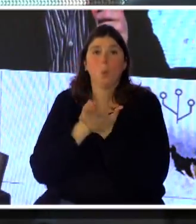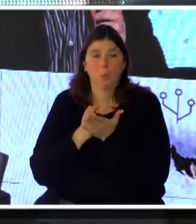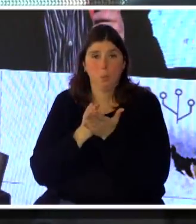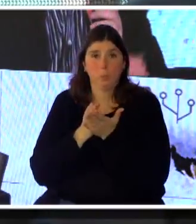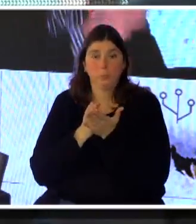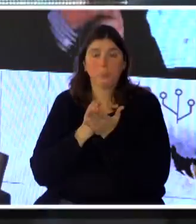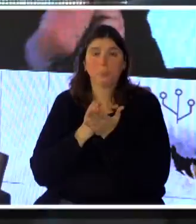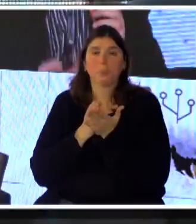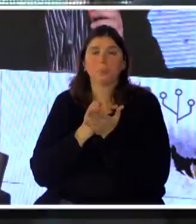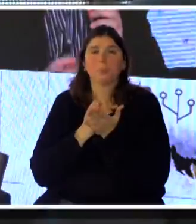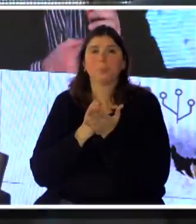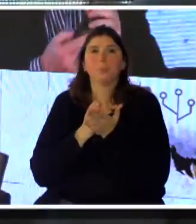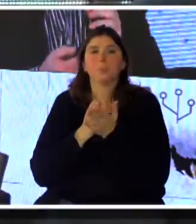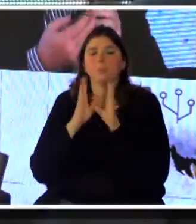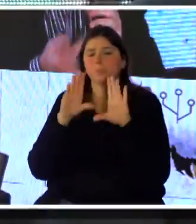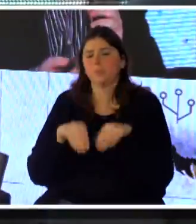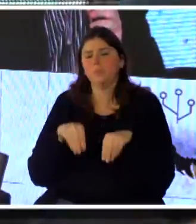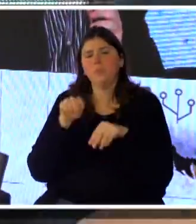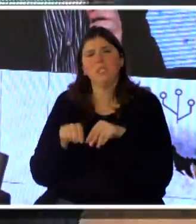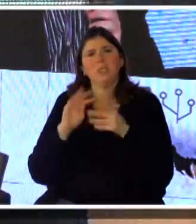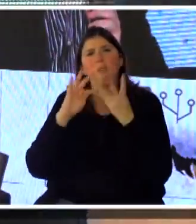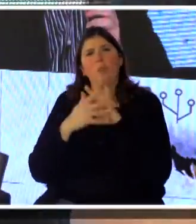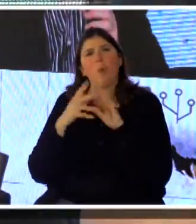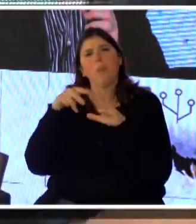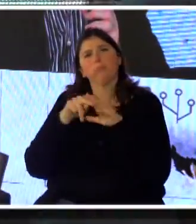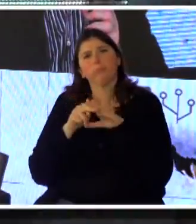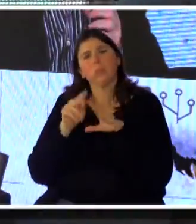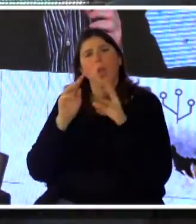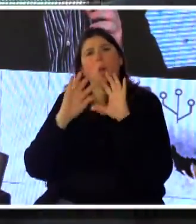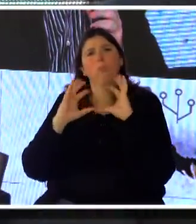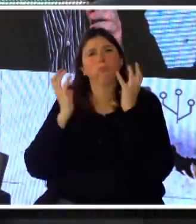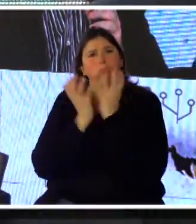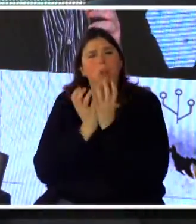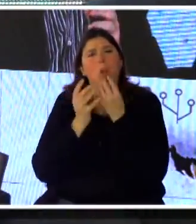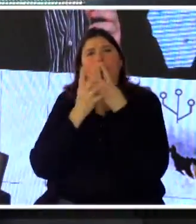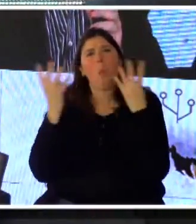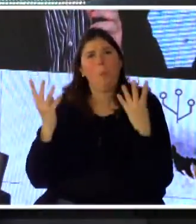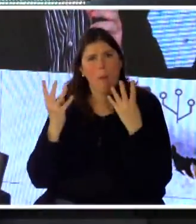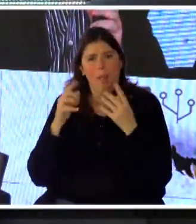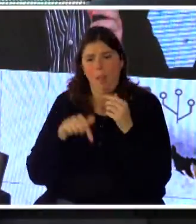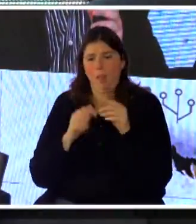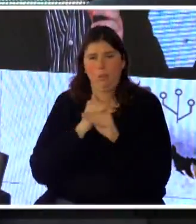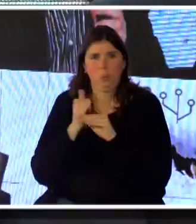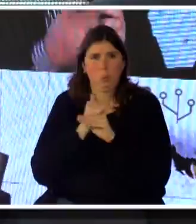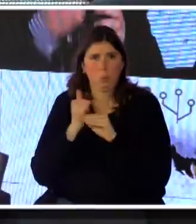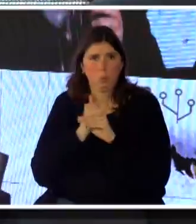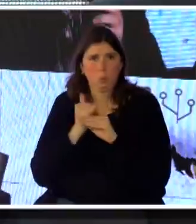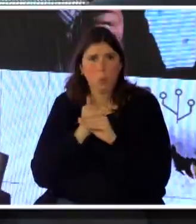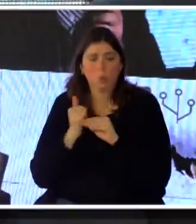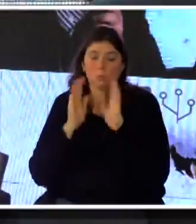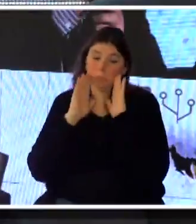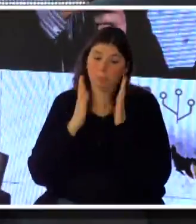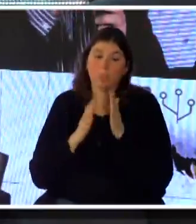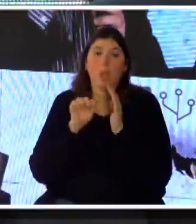naturalmente, toda esta estrategia global, este modelo global de la planificación y de la gestión de la institución, está al servicio de un